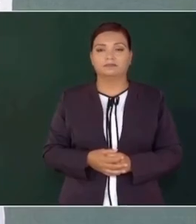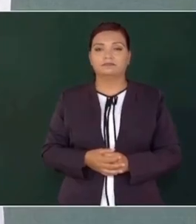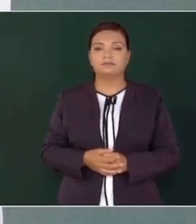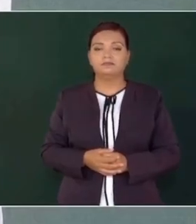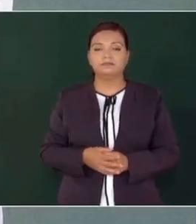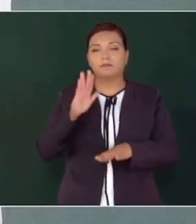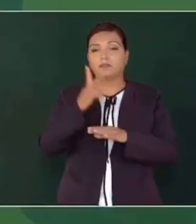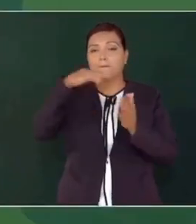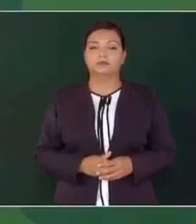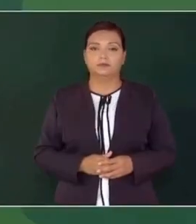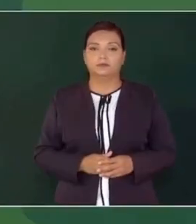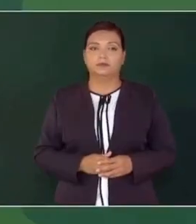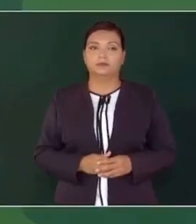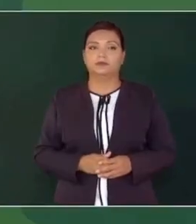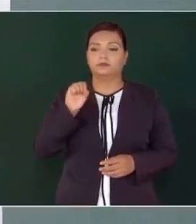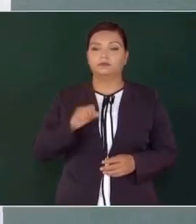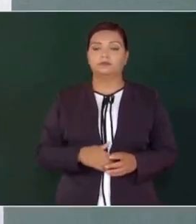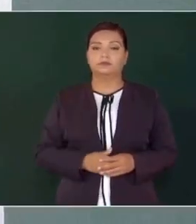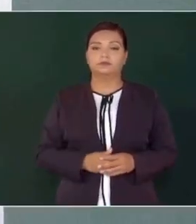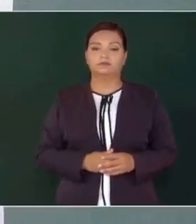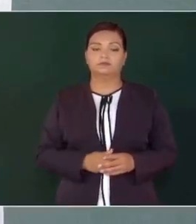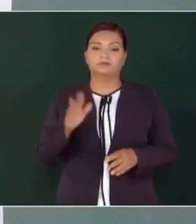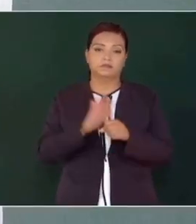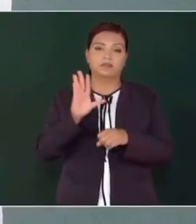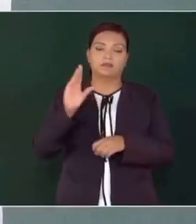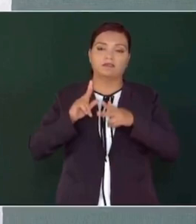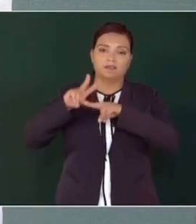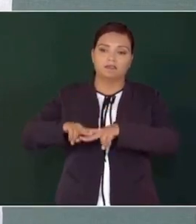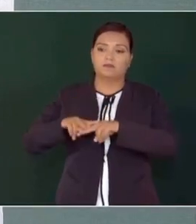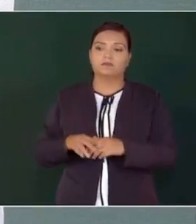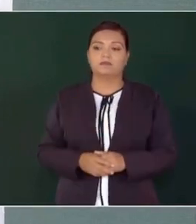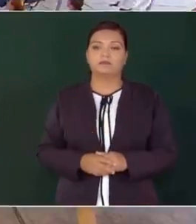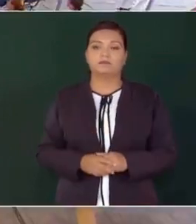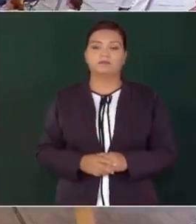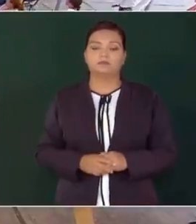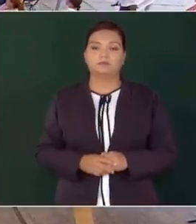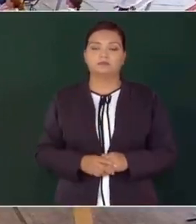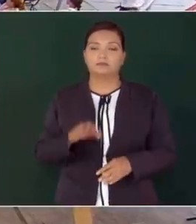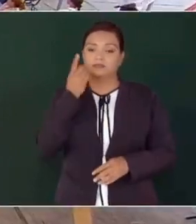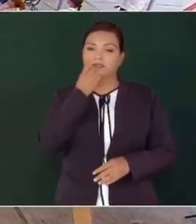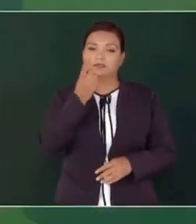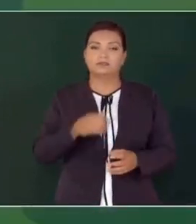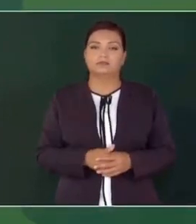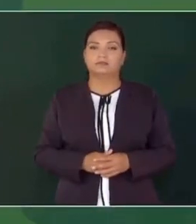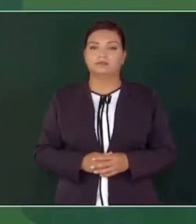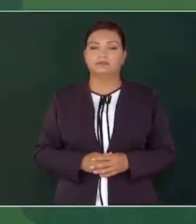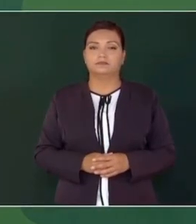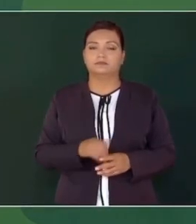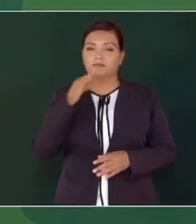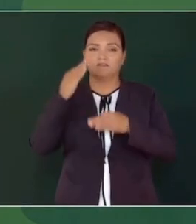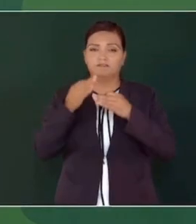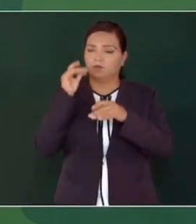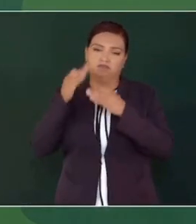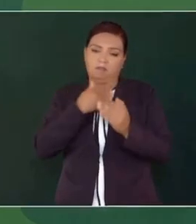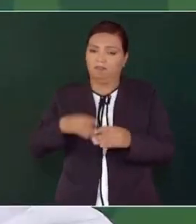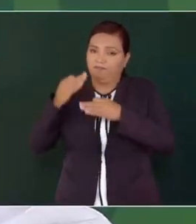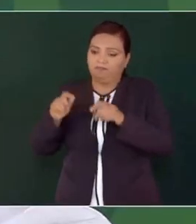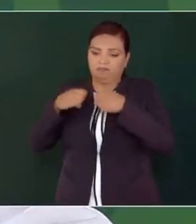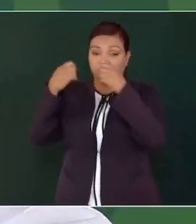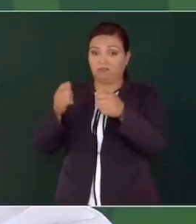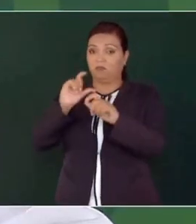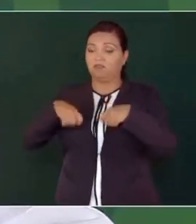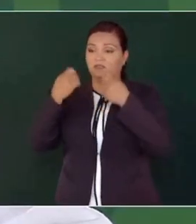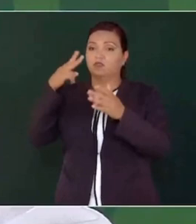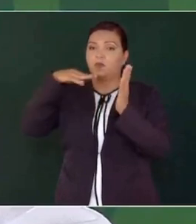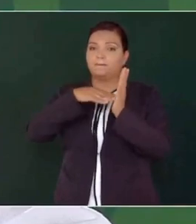recuperado más de dos mil kilómetros concesionados de vías férreas. Y yo espero terminar mi mandato entregando